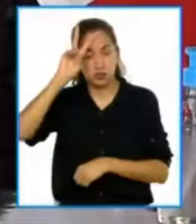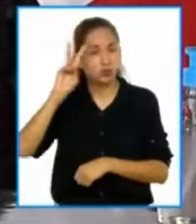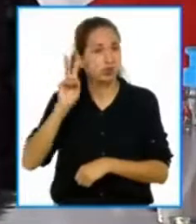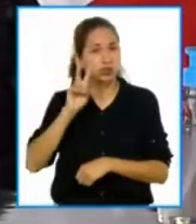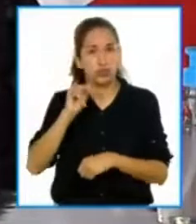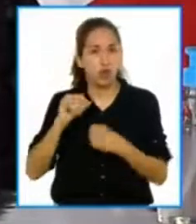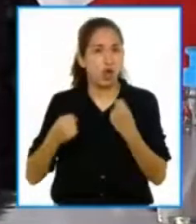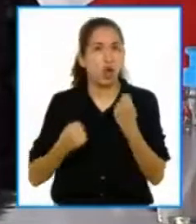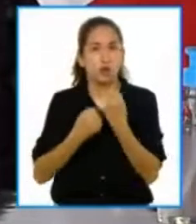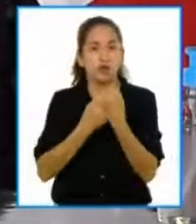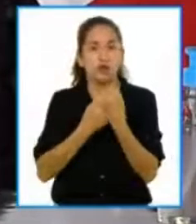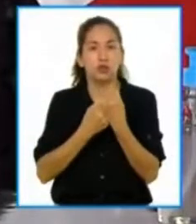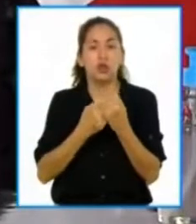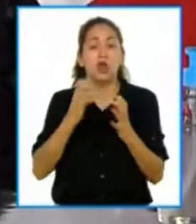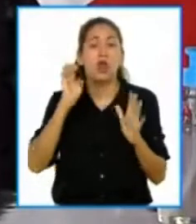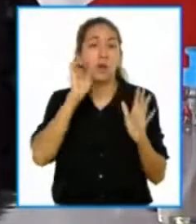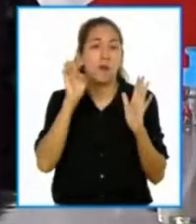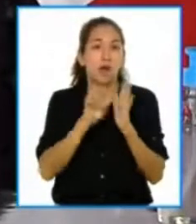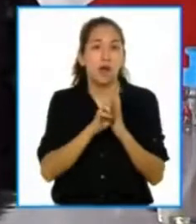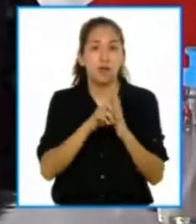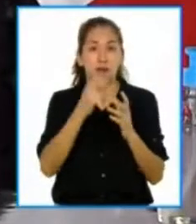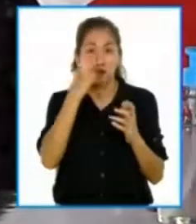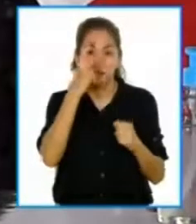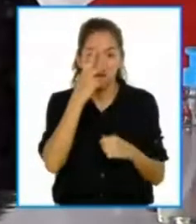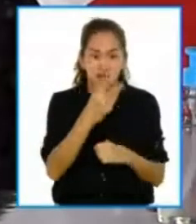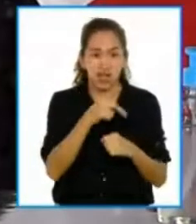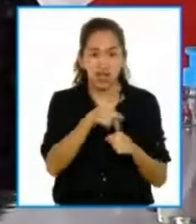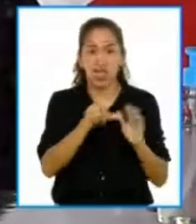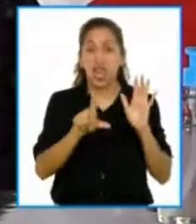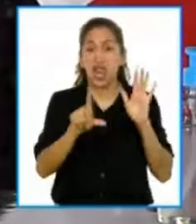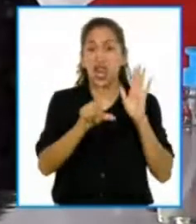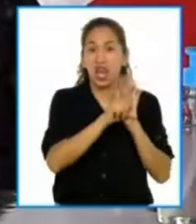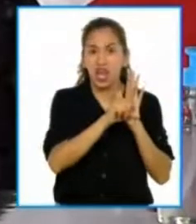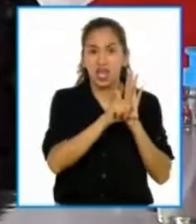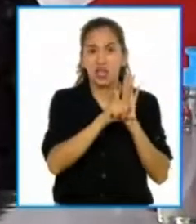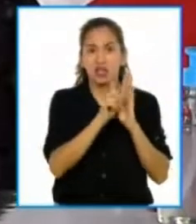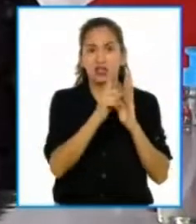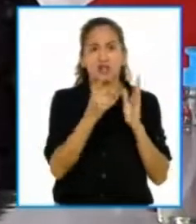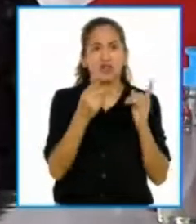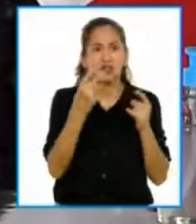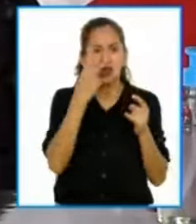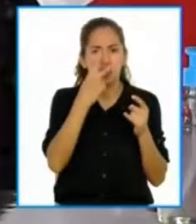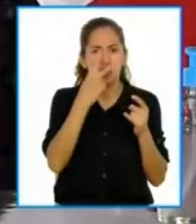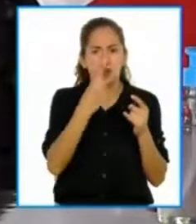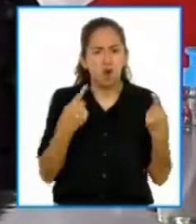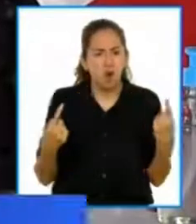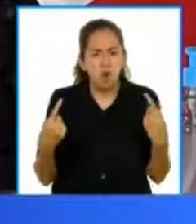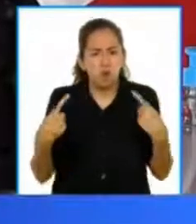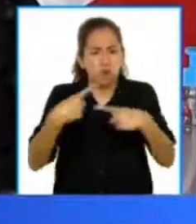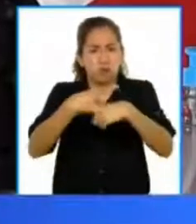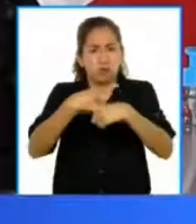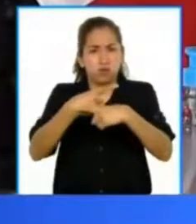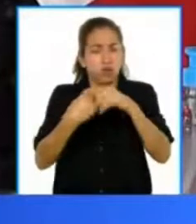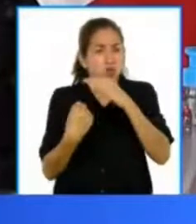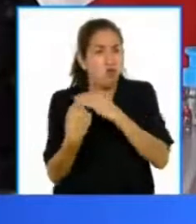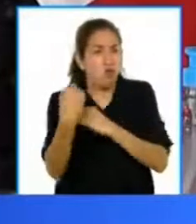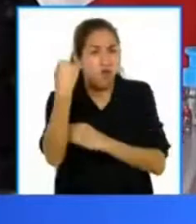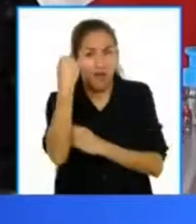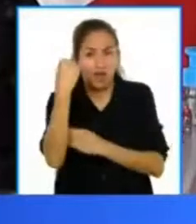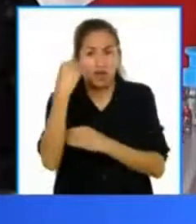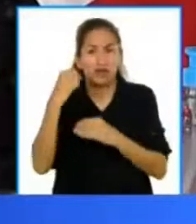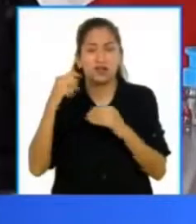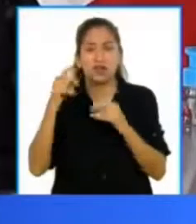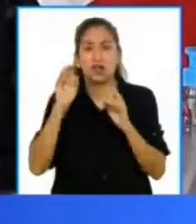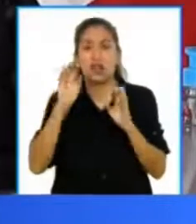caso que consideremos que la ley viola algún artículo de la Constitución, discutiremos seguramente con el presidente